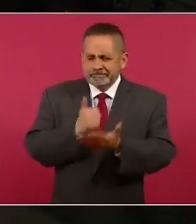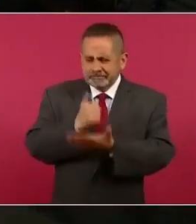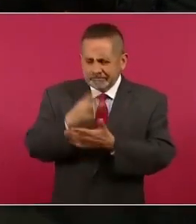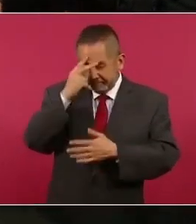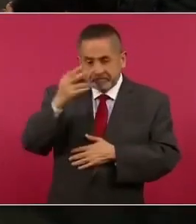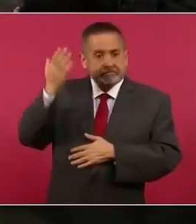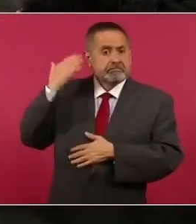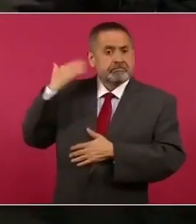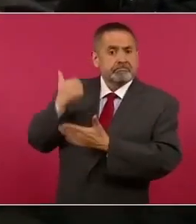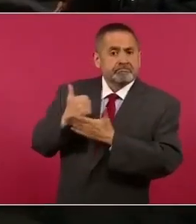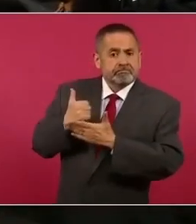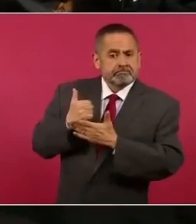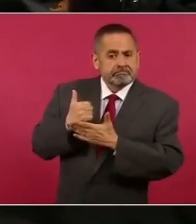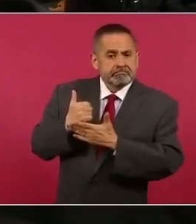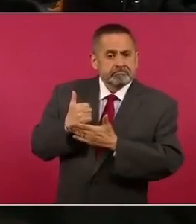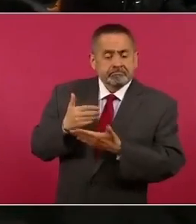que ahora los que